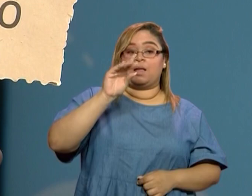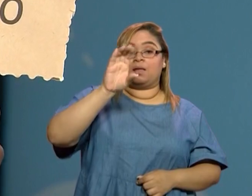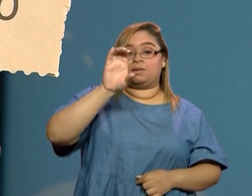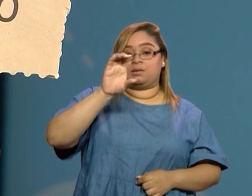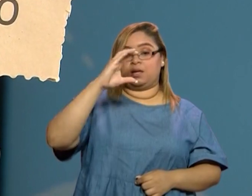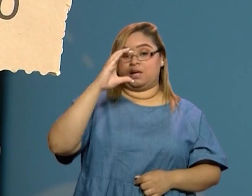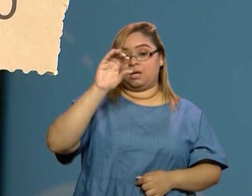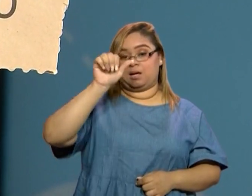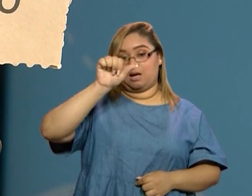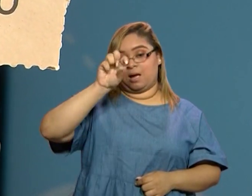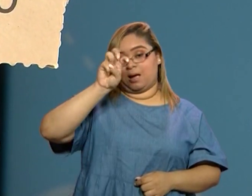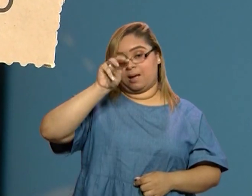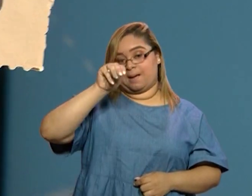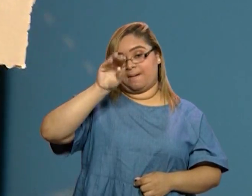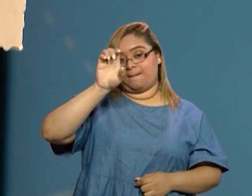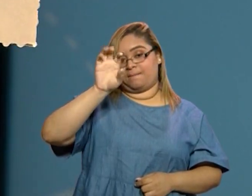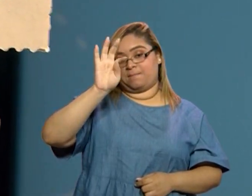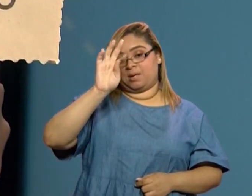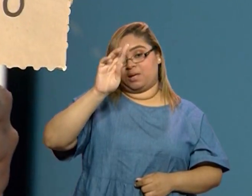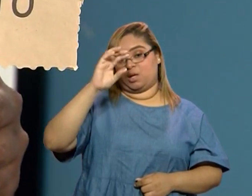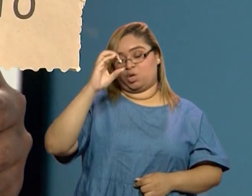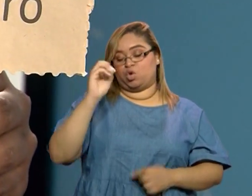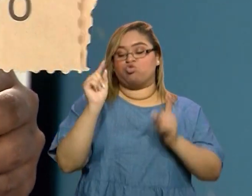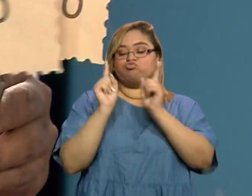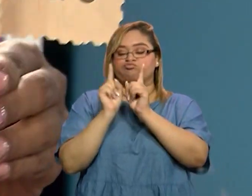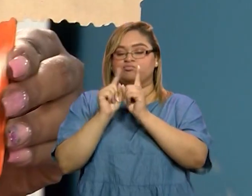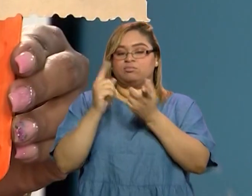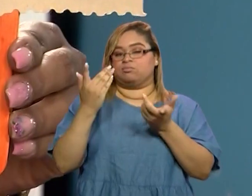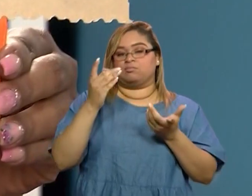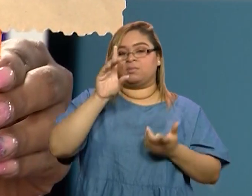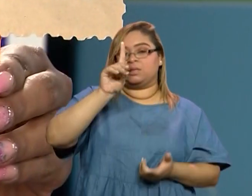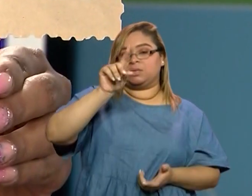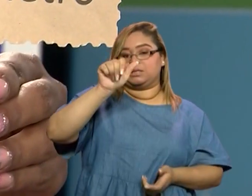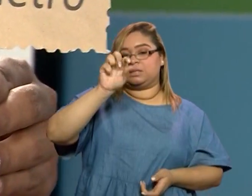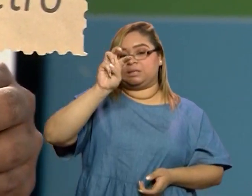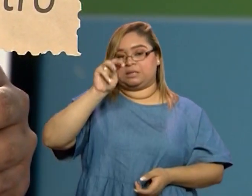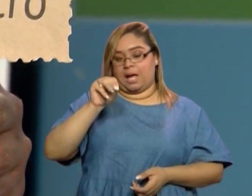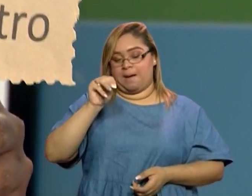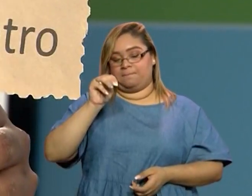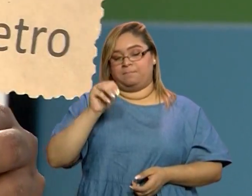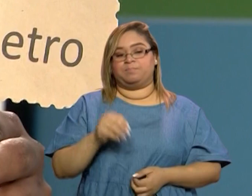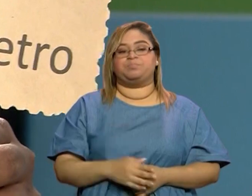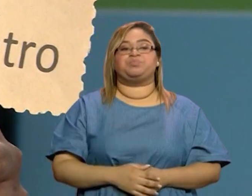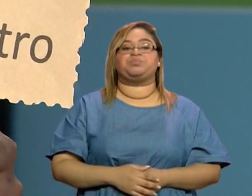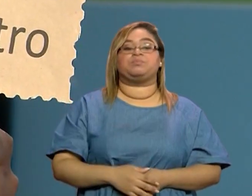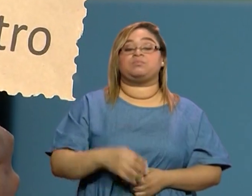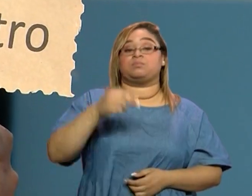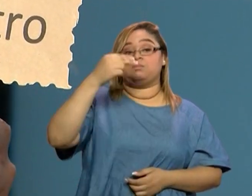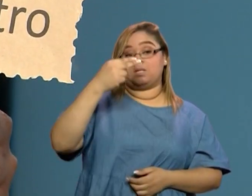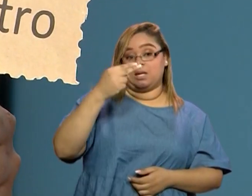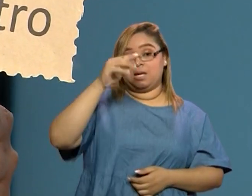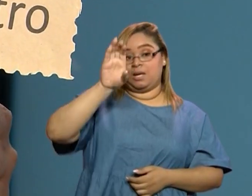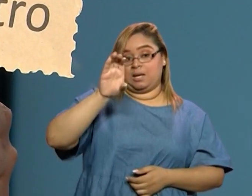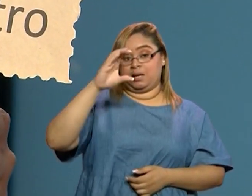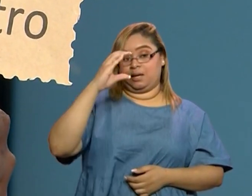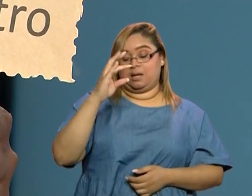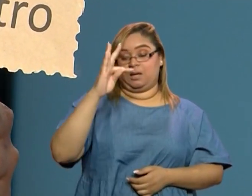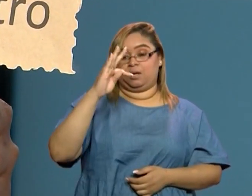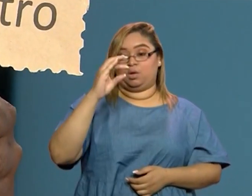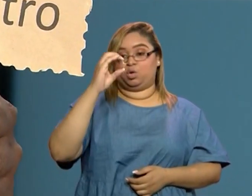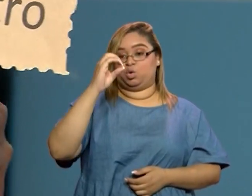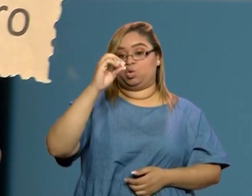DAM. D-A-M. Y de hectómetro, la H y la M.